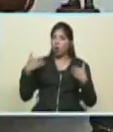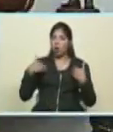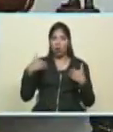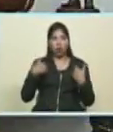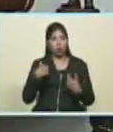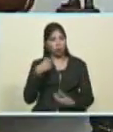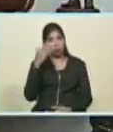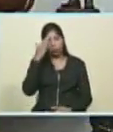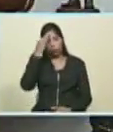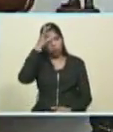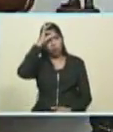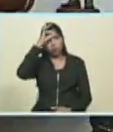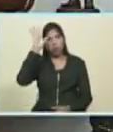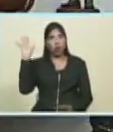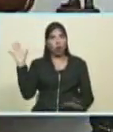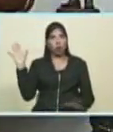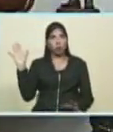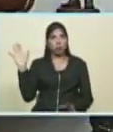esta información